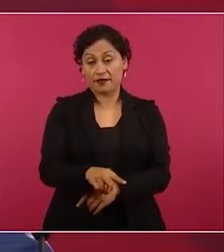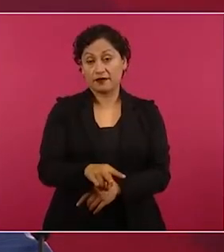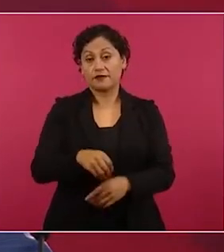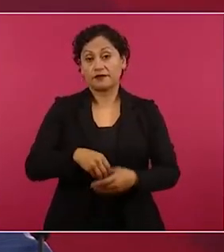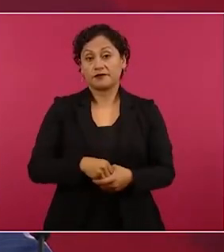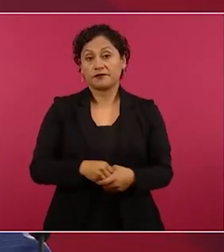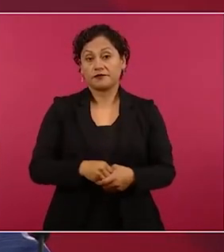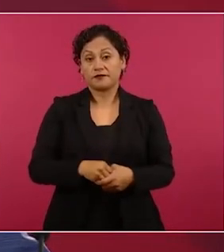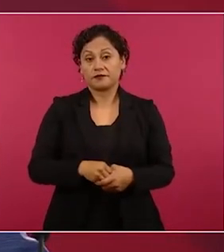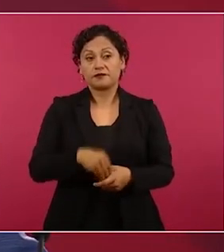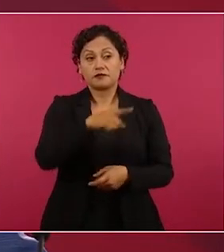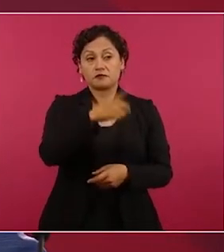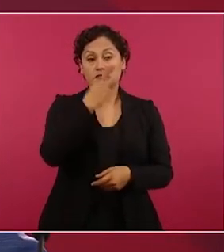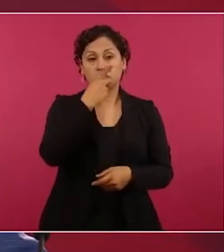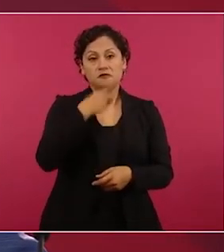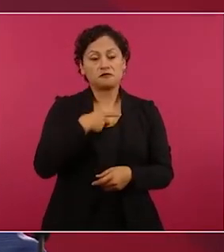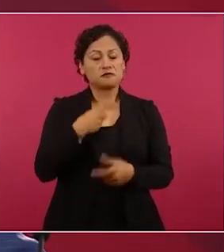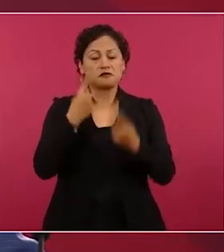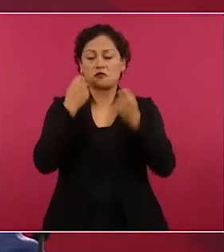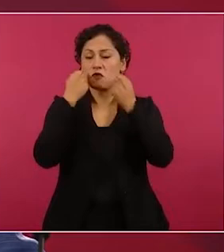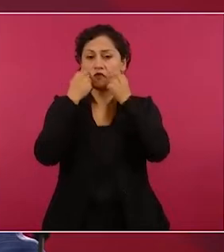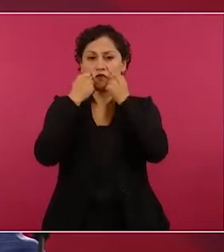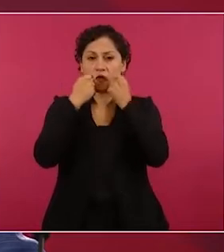aunque fuese dolorosa